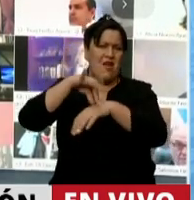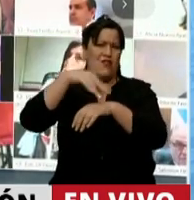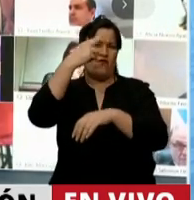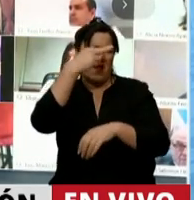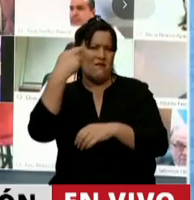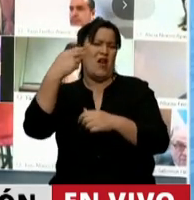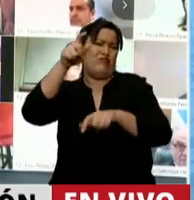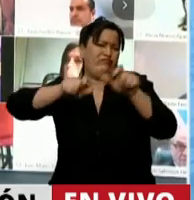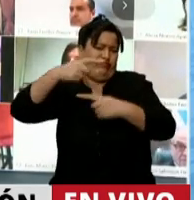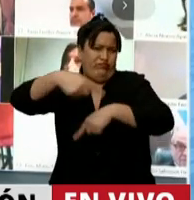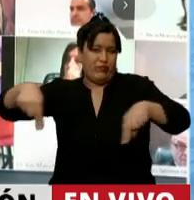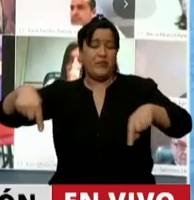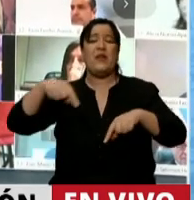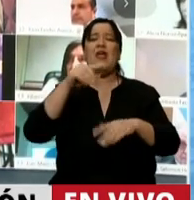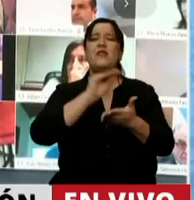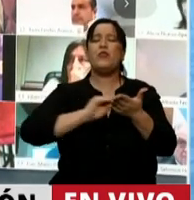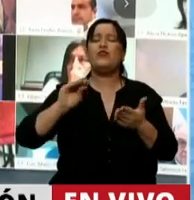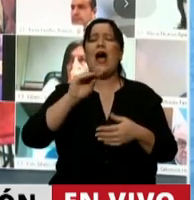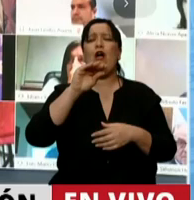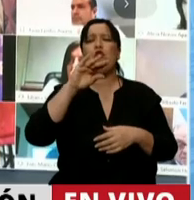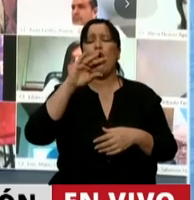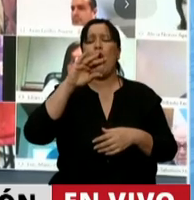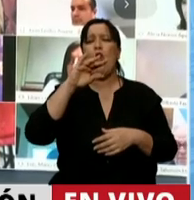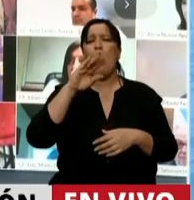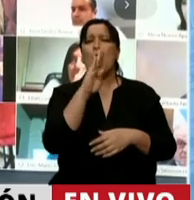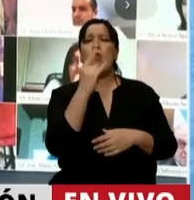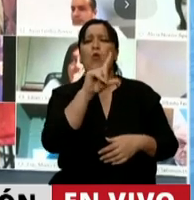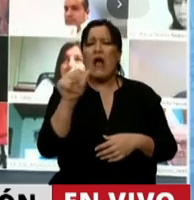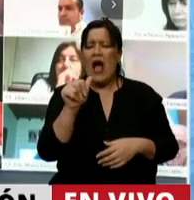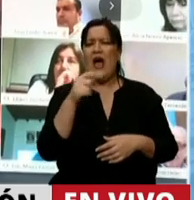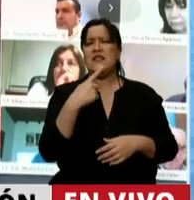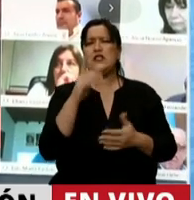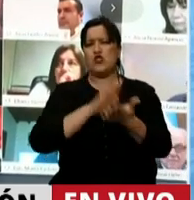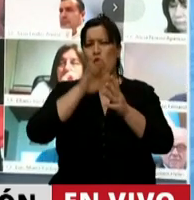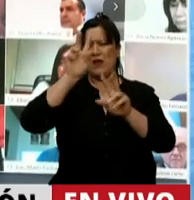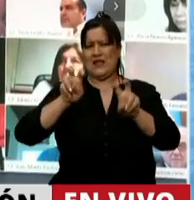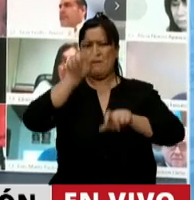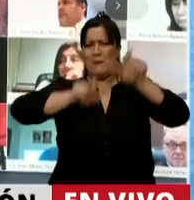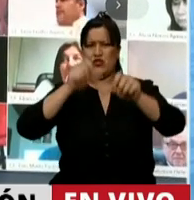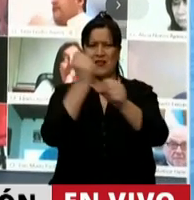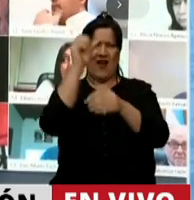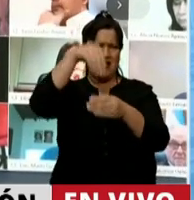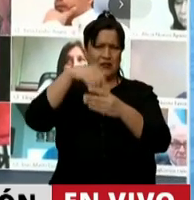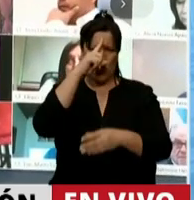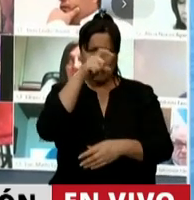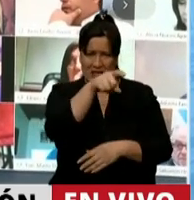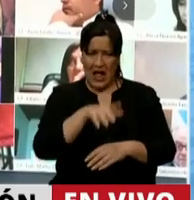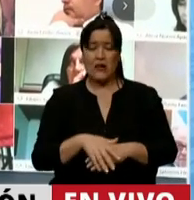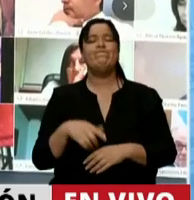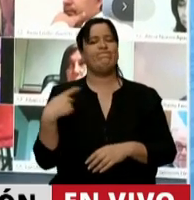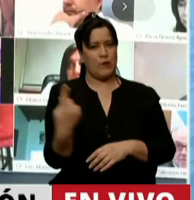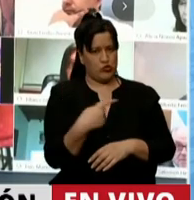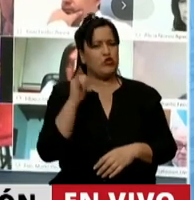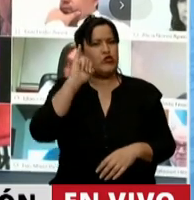el diputado Buca había hecho referencia al personal de salud. Queremos aclarar que efectivamente nosotros hemos